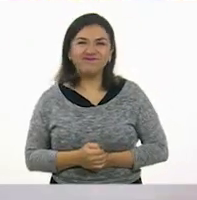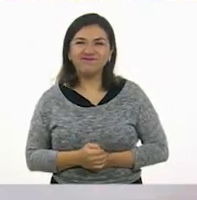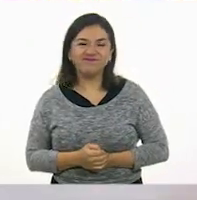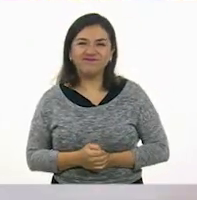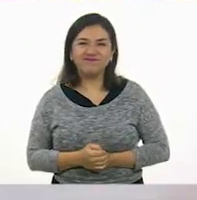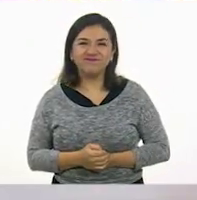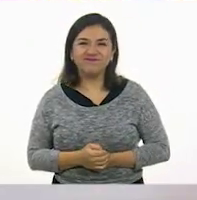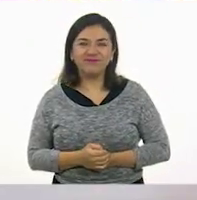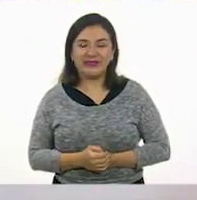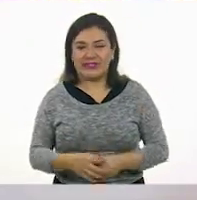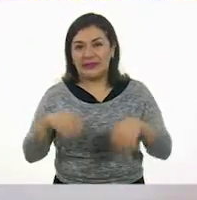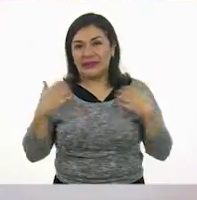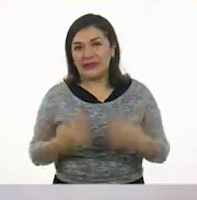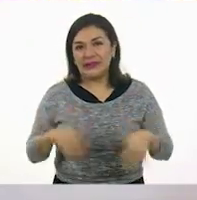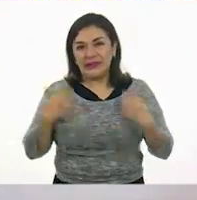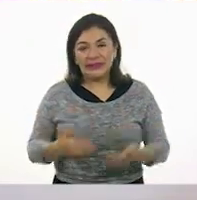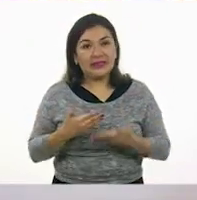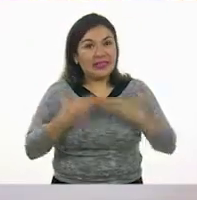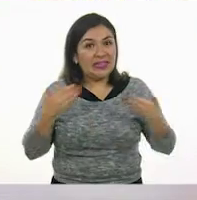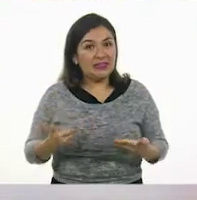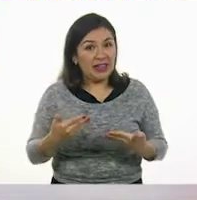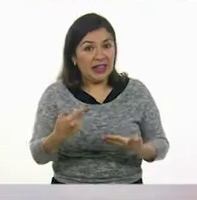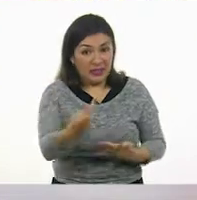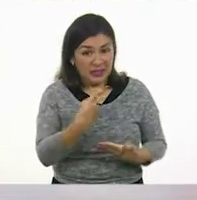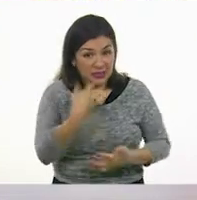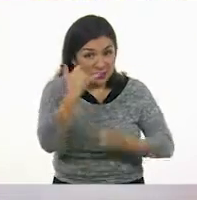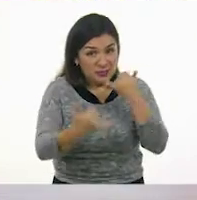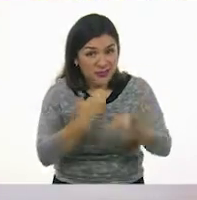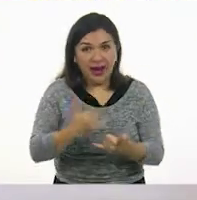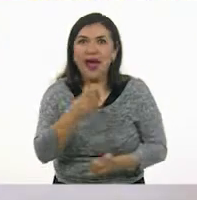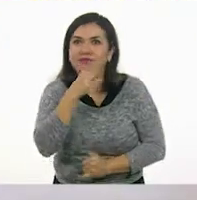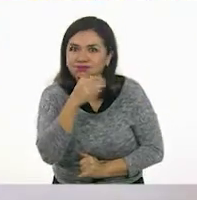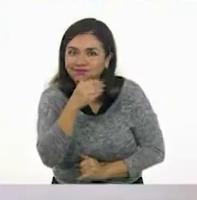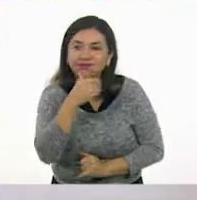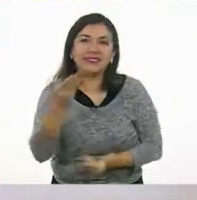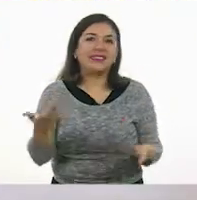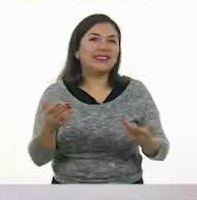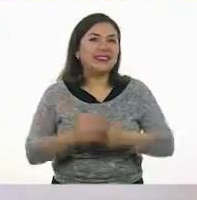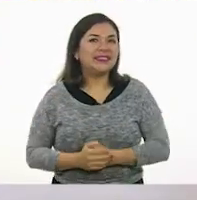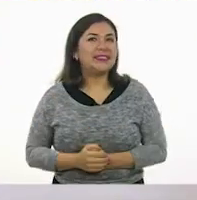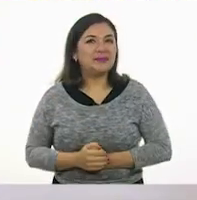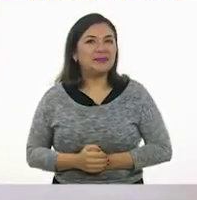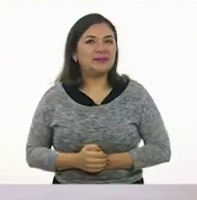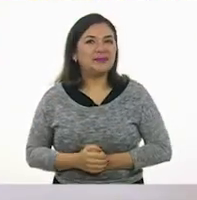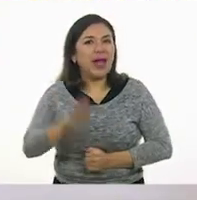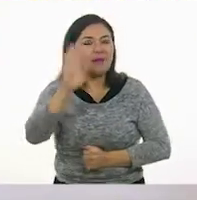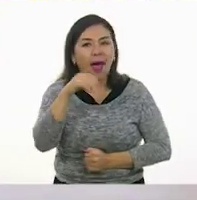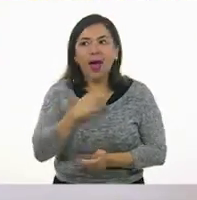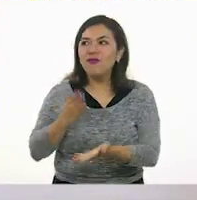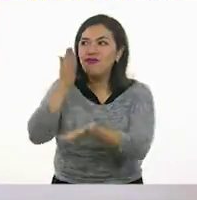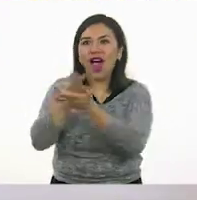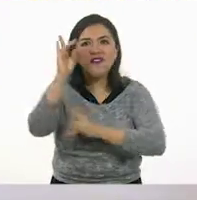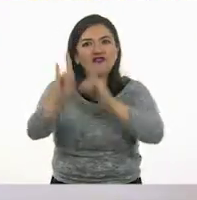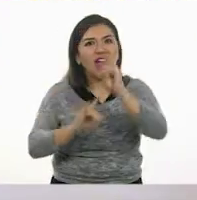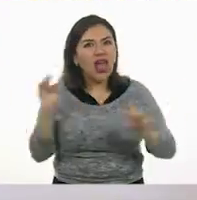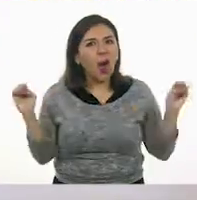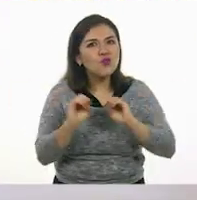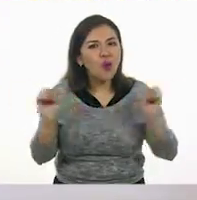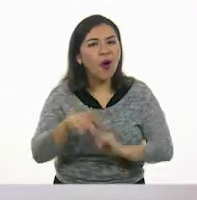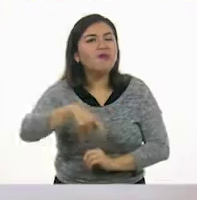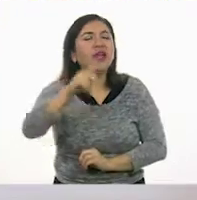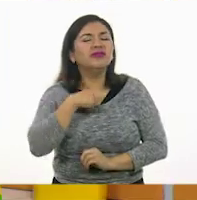no, güey. Ok. Híjole, creo que no fuimos a la feria. Pues sí, sí hemos ido, pero yo no he ganado ningún premio.